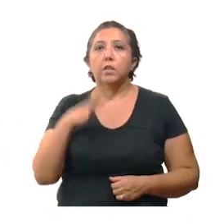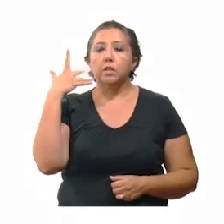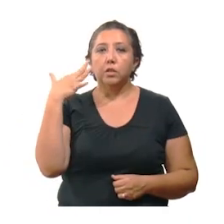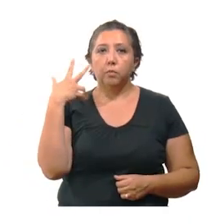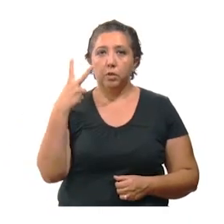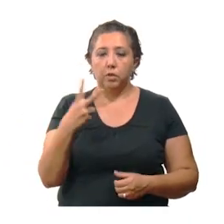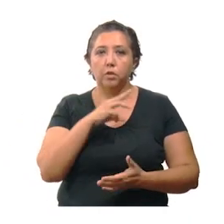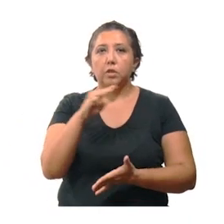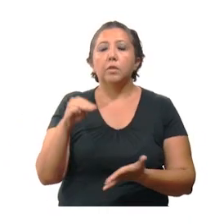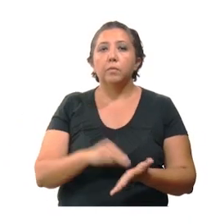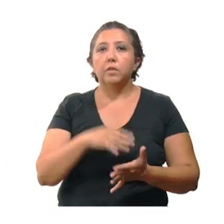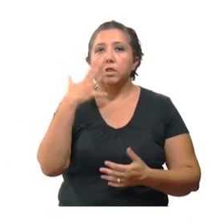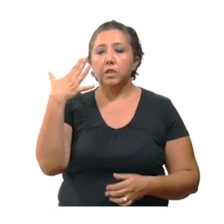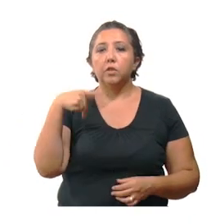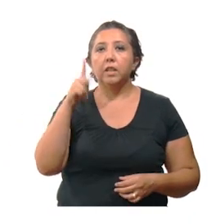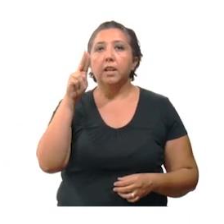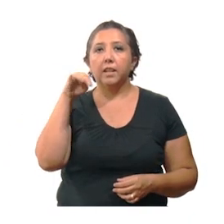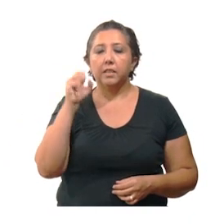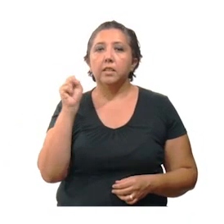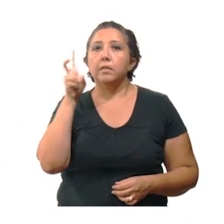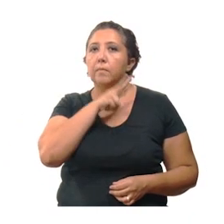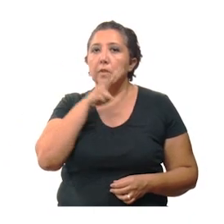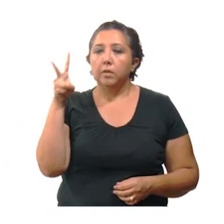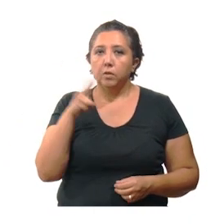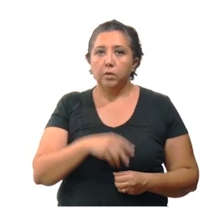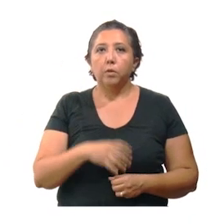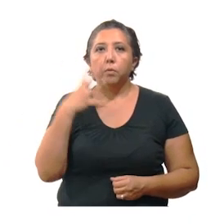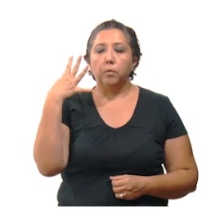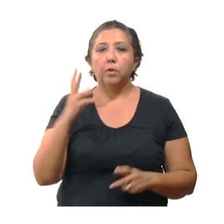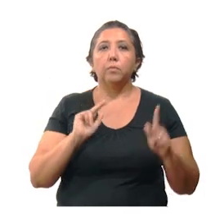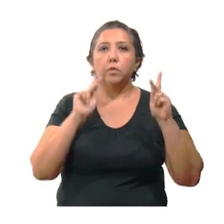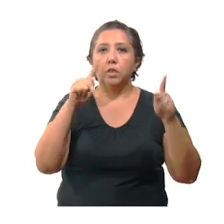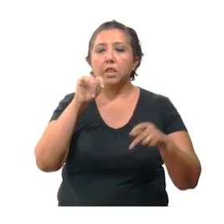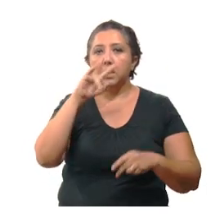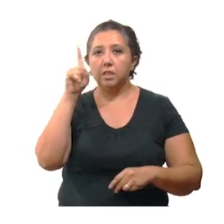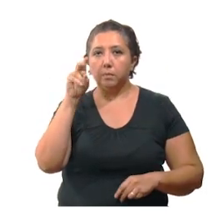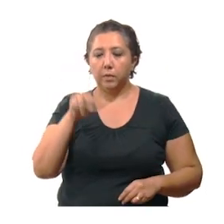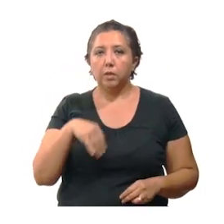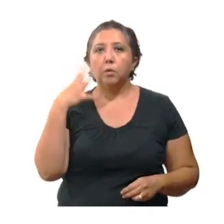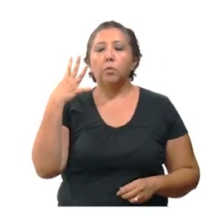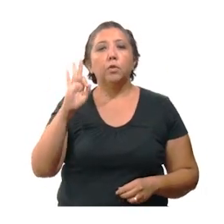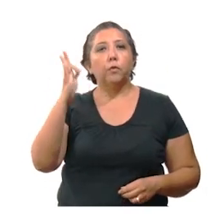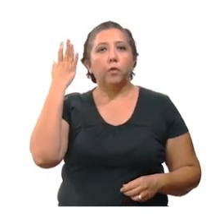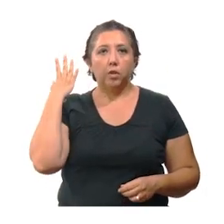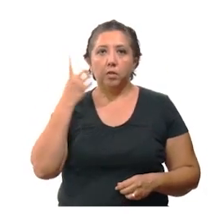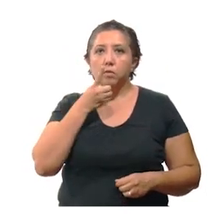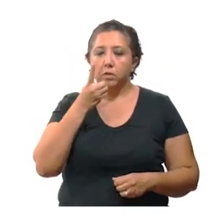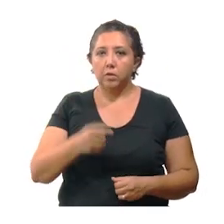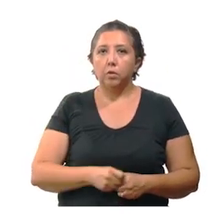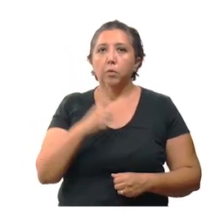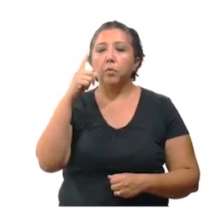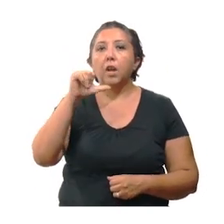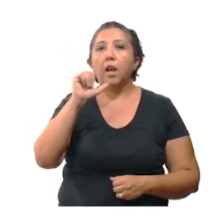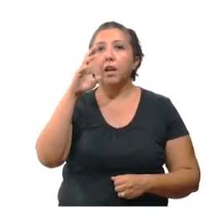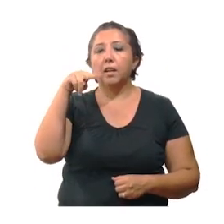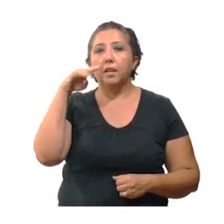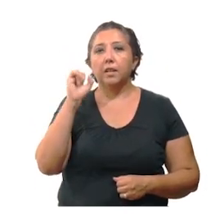52 en Mérida, 5 en Canacín y en Valladolid, 4 en Progreso y Ticimín y 4 foráneos, y uno en Acanque, Baca,